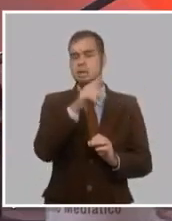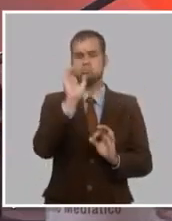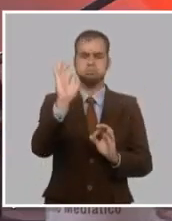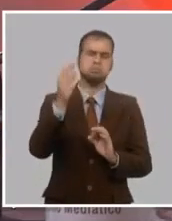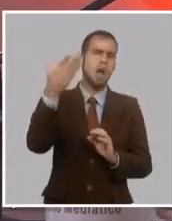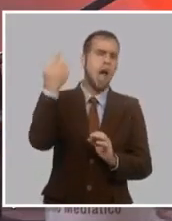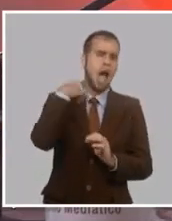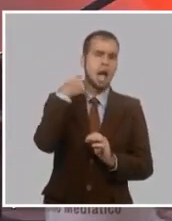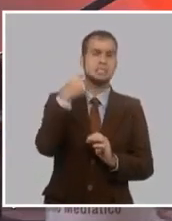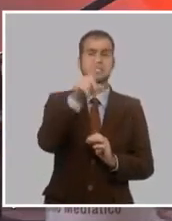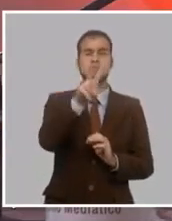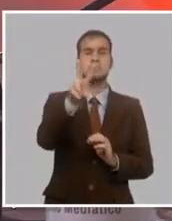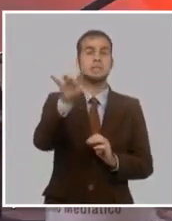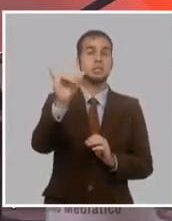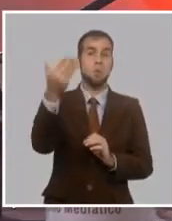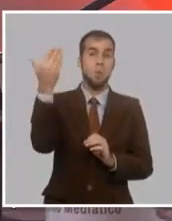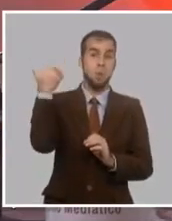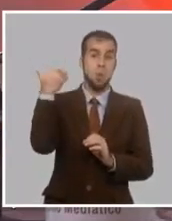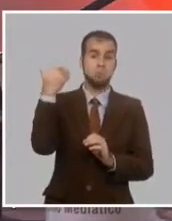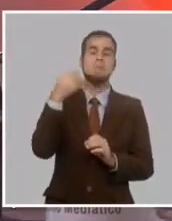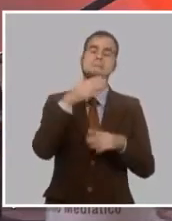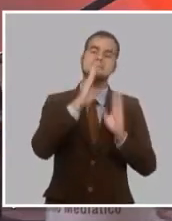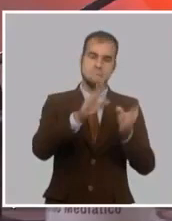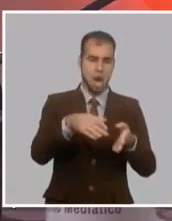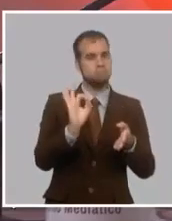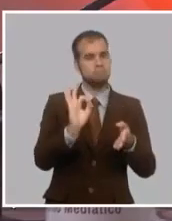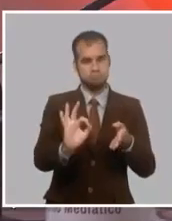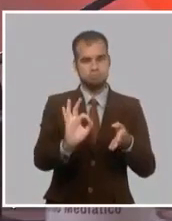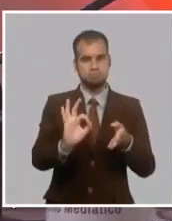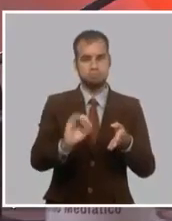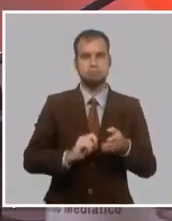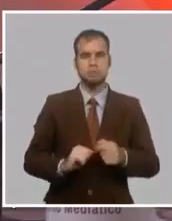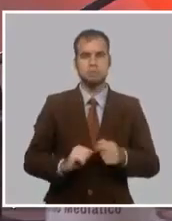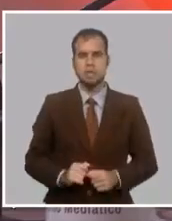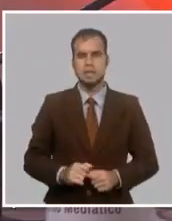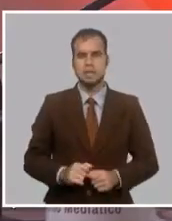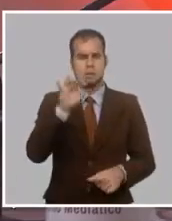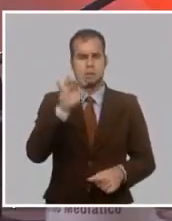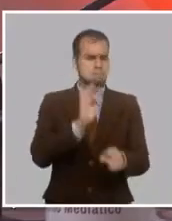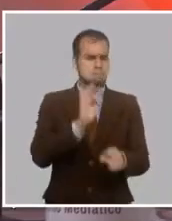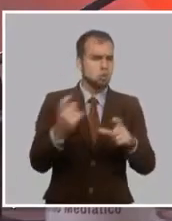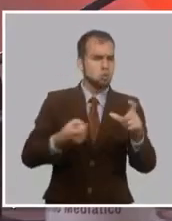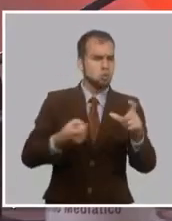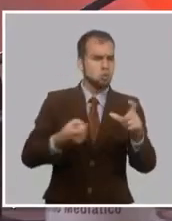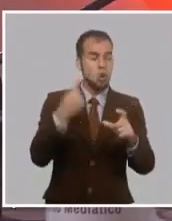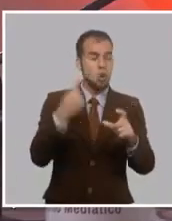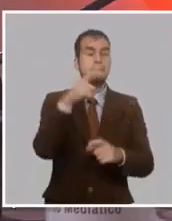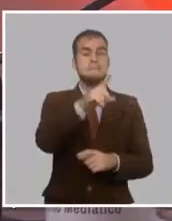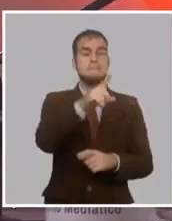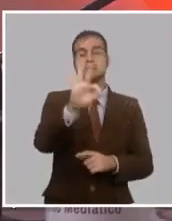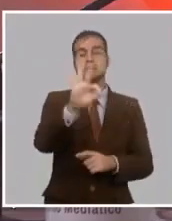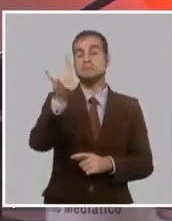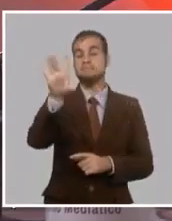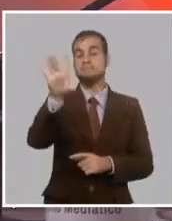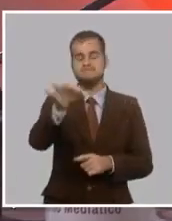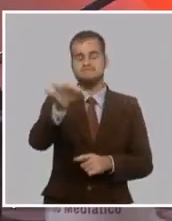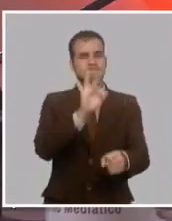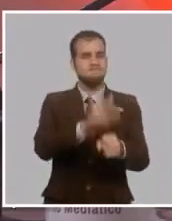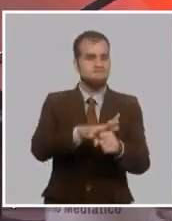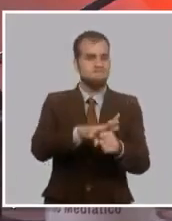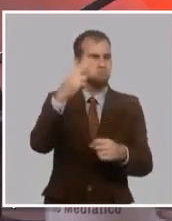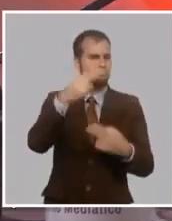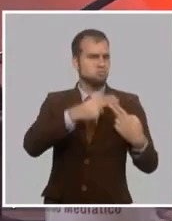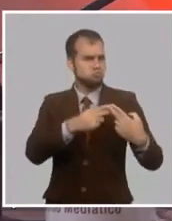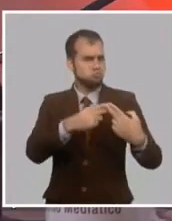Moría el hombre, el alma ejemplar de la gesta independentista de 1895. Nacía para siempre el héroe, el apóstol de las más